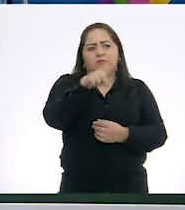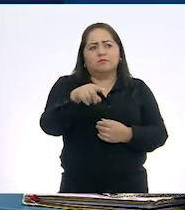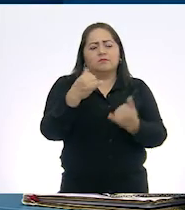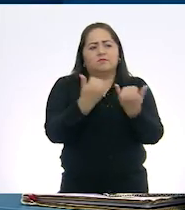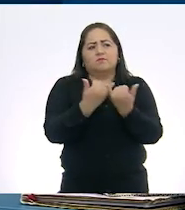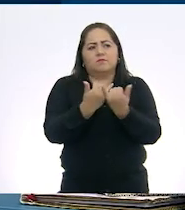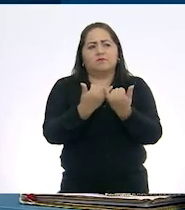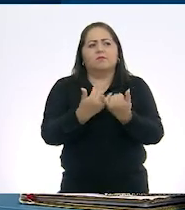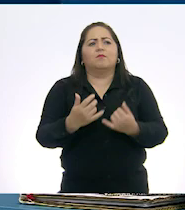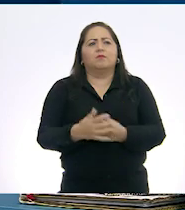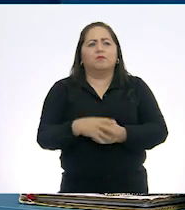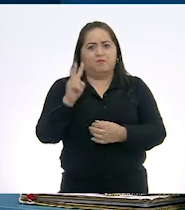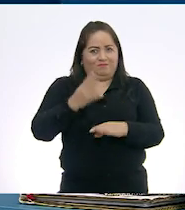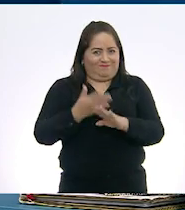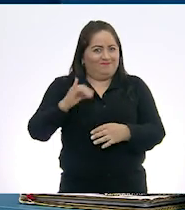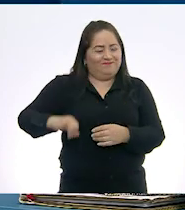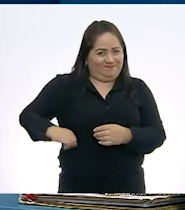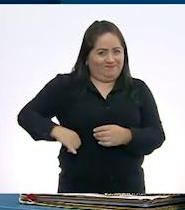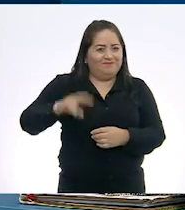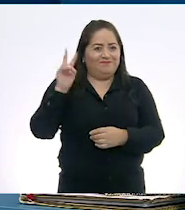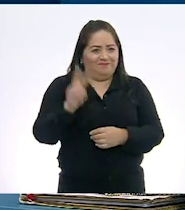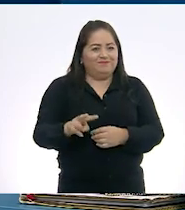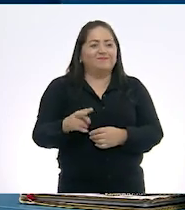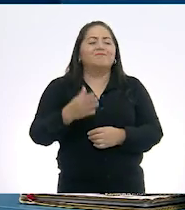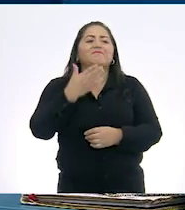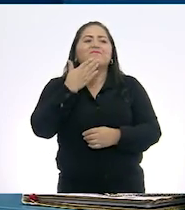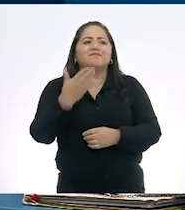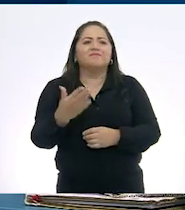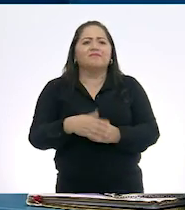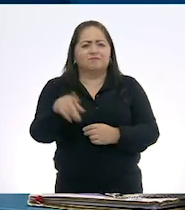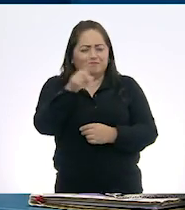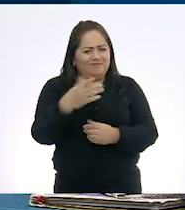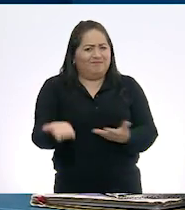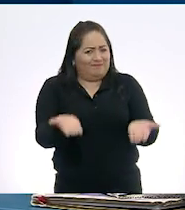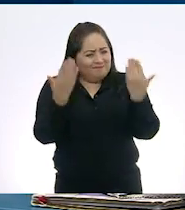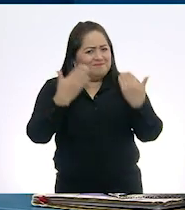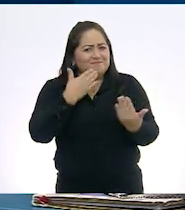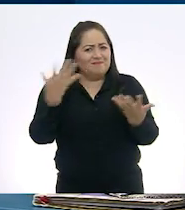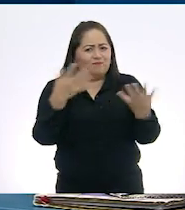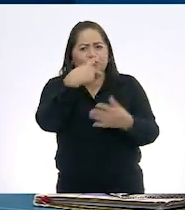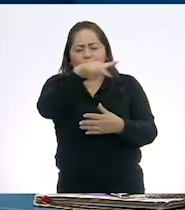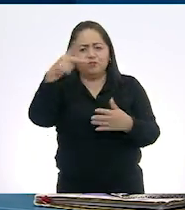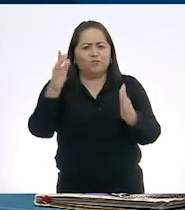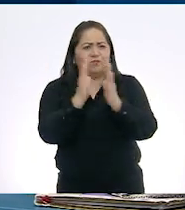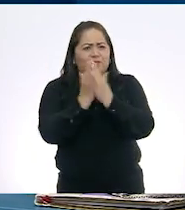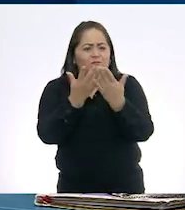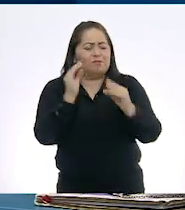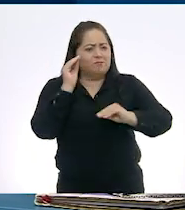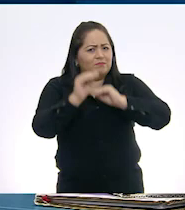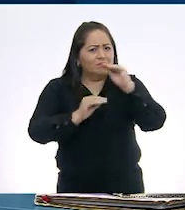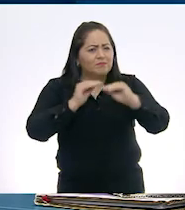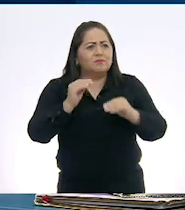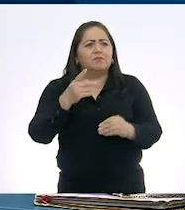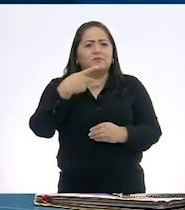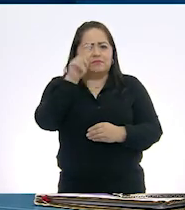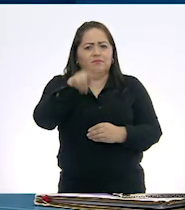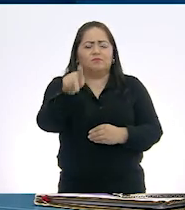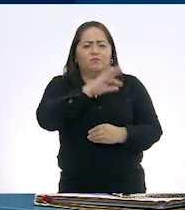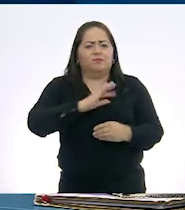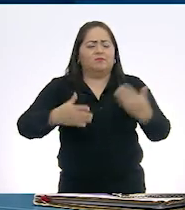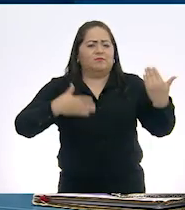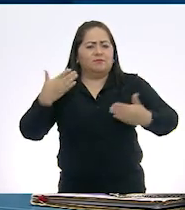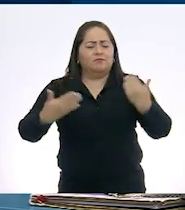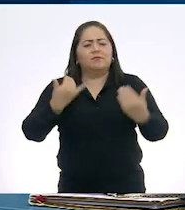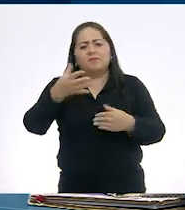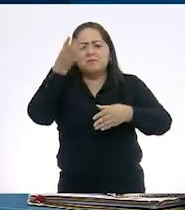pareció? Interesante, ¿verdad? Bien, anímate, haz tu libro, trata de armarlo, te vas a divertir mucho